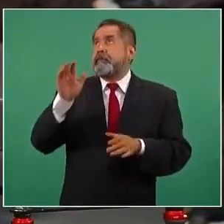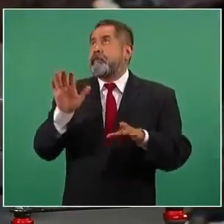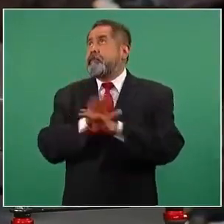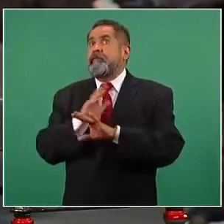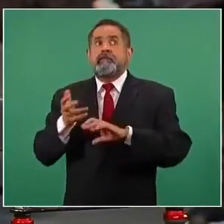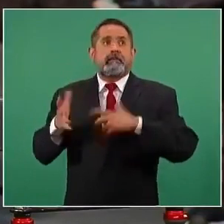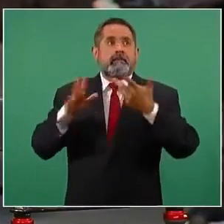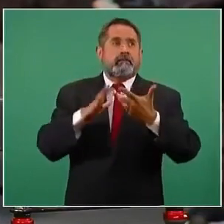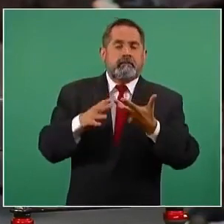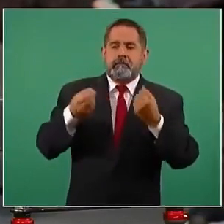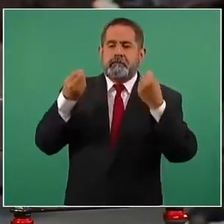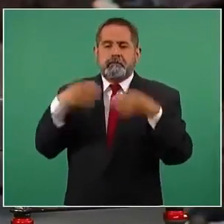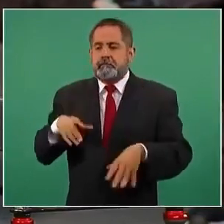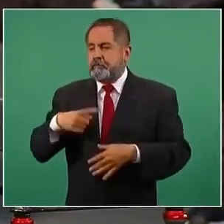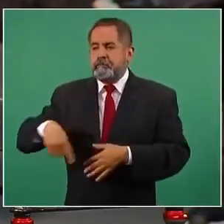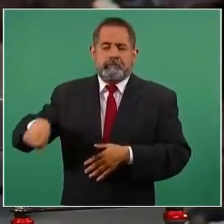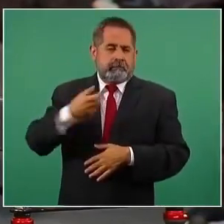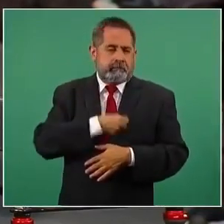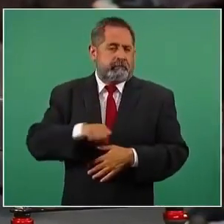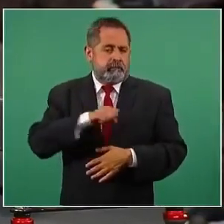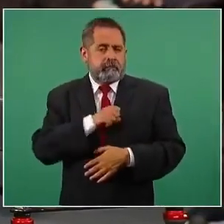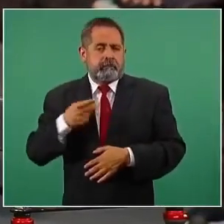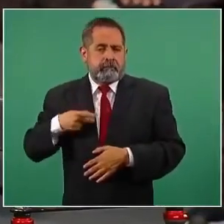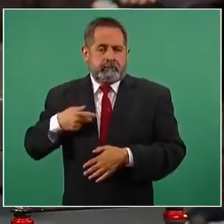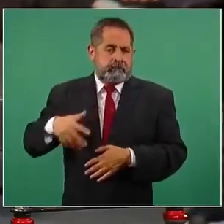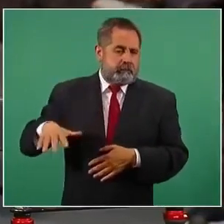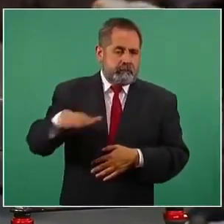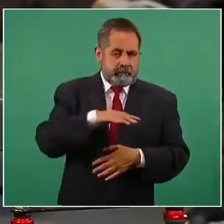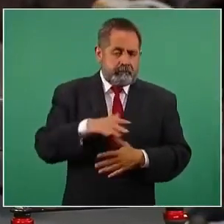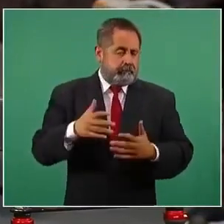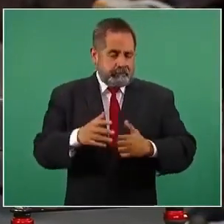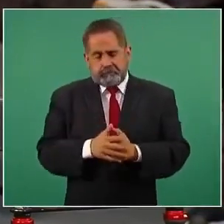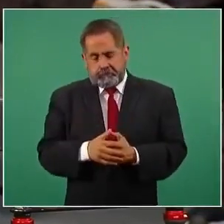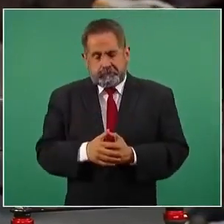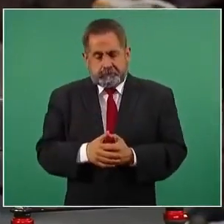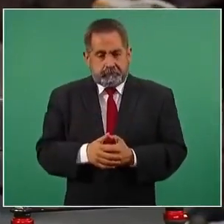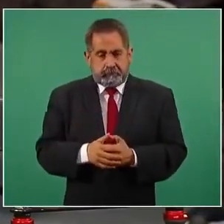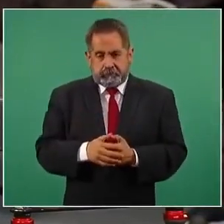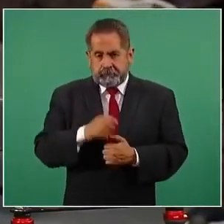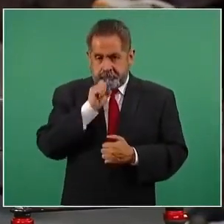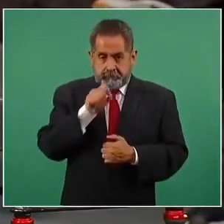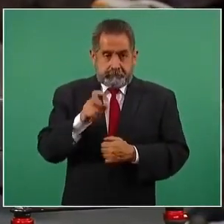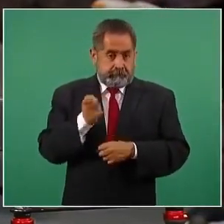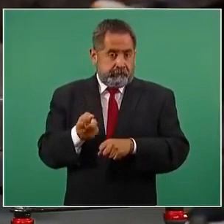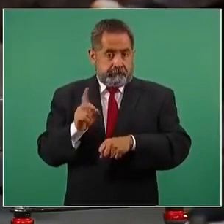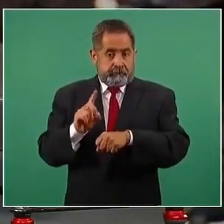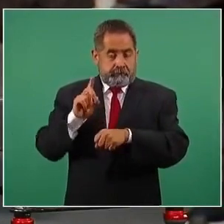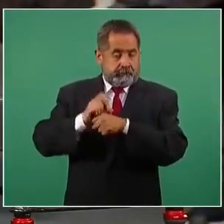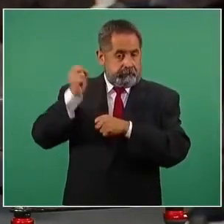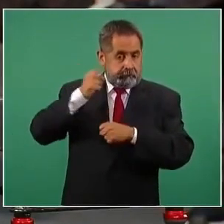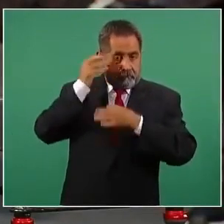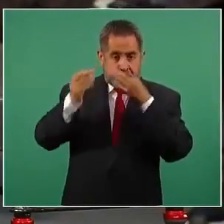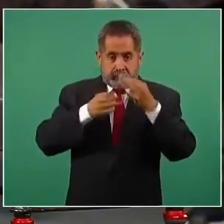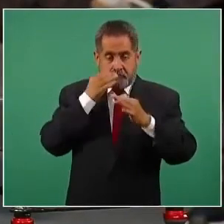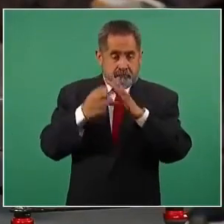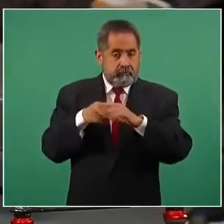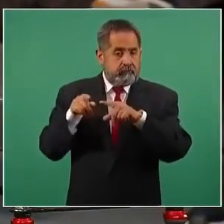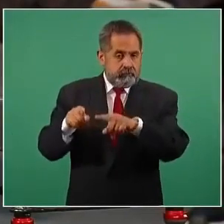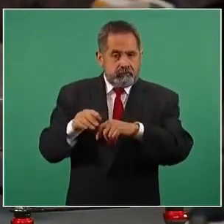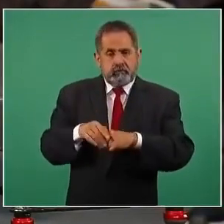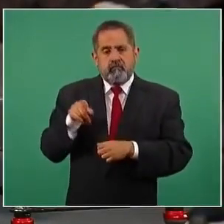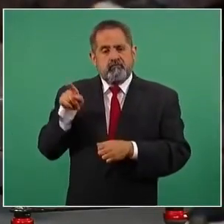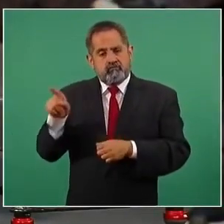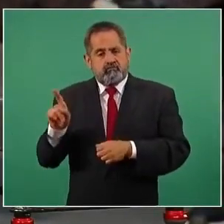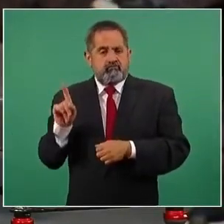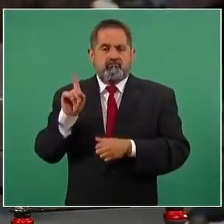afecta directamente la salud de todos los seres humanos. También en esa experiencia